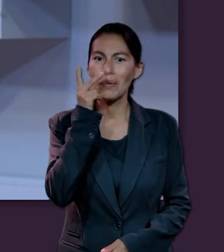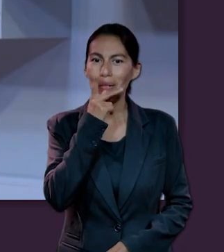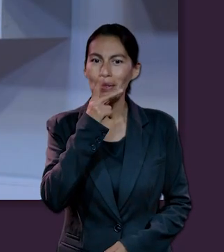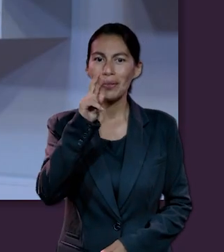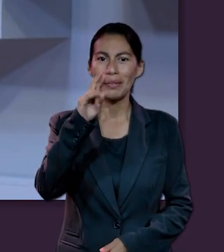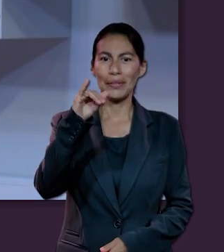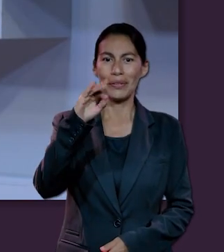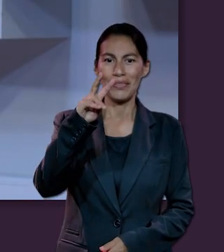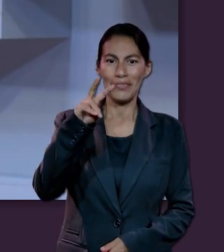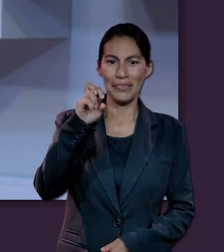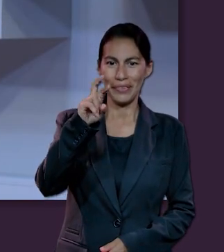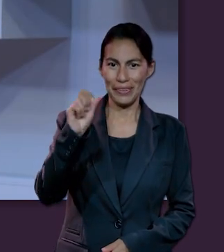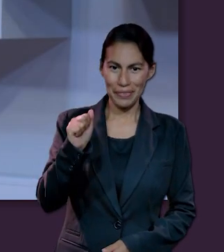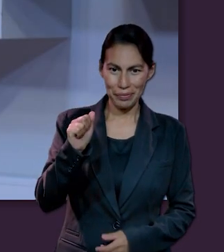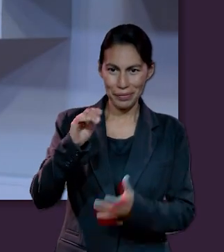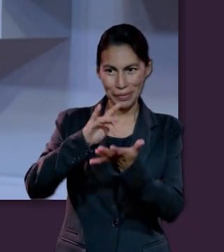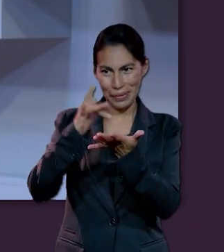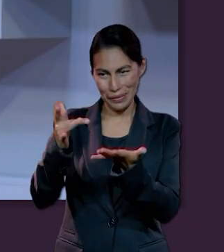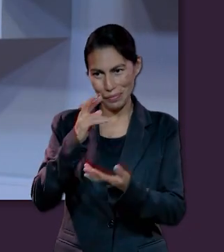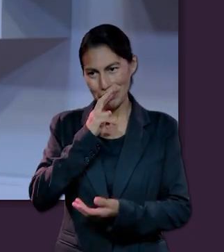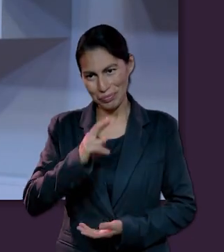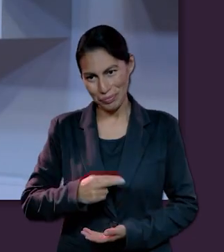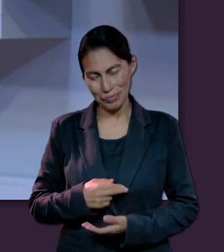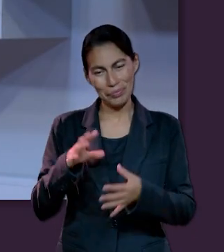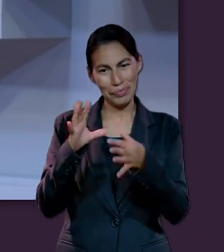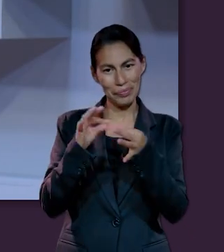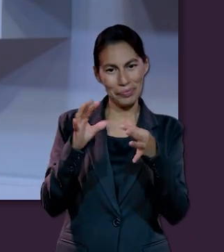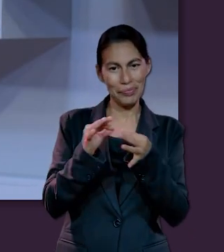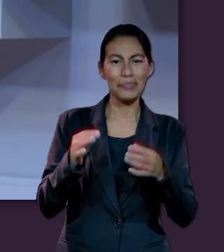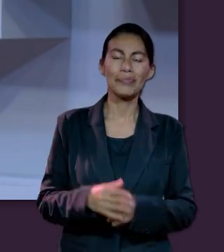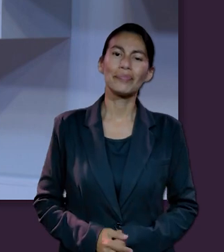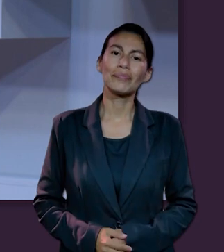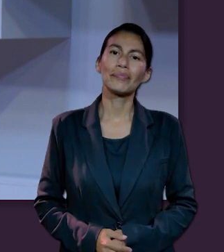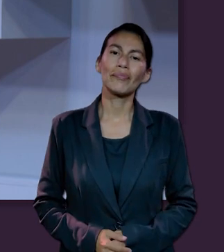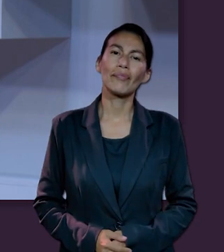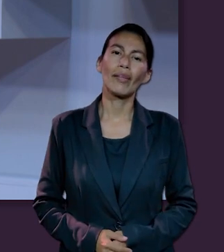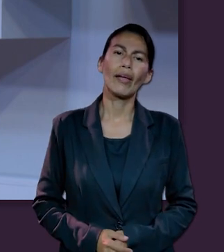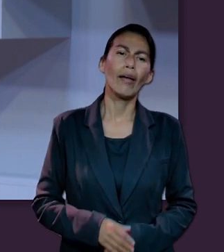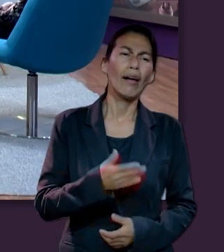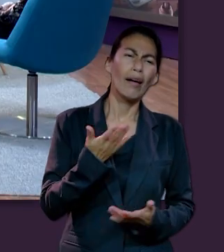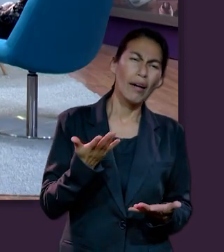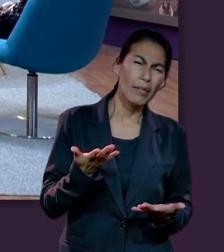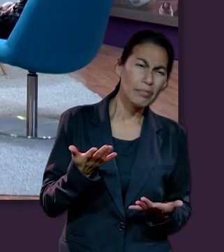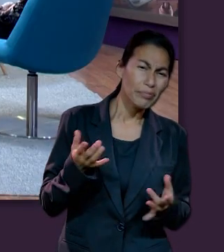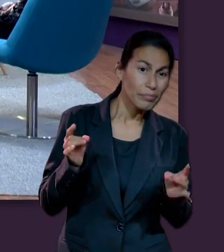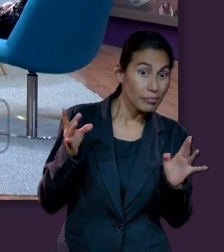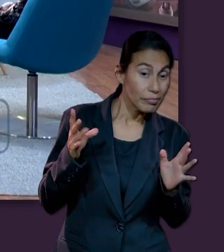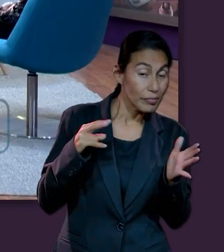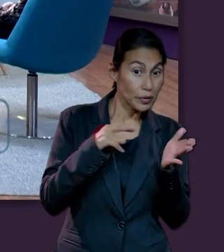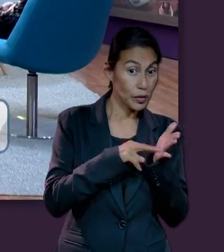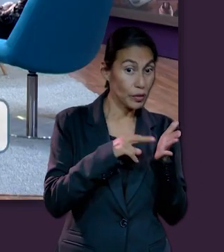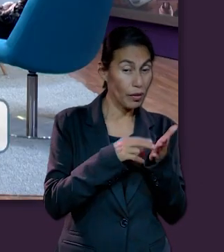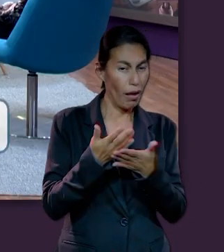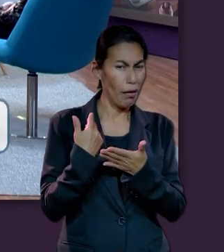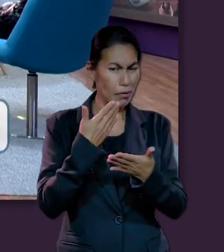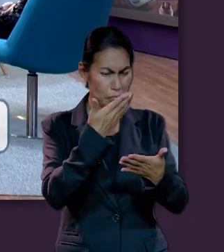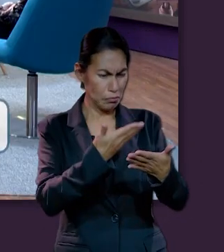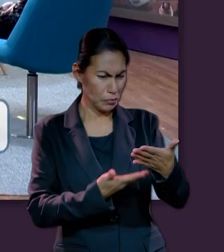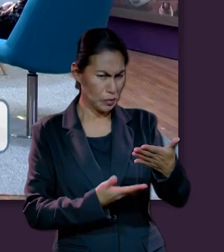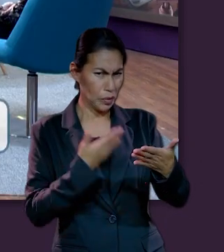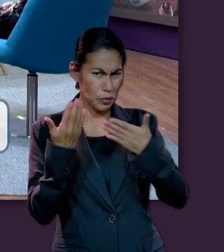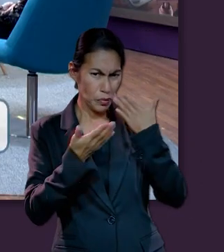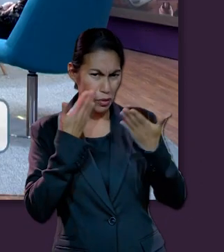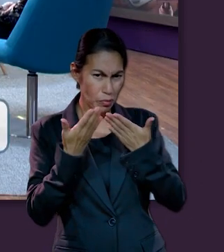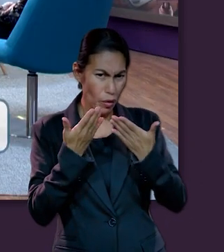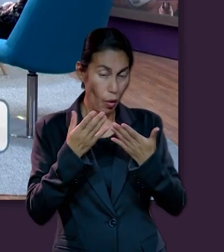Agradecemos al Pastor Rivera por ampliarnos esta respuesta. Y bueno, ¿será que además de los versículos que ya hemos